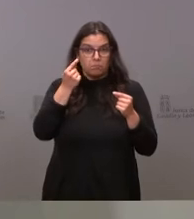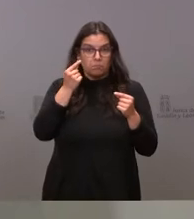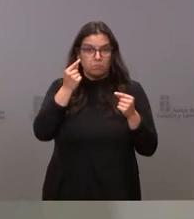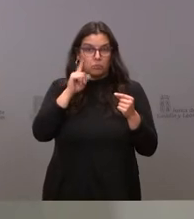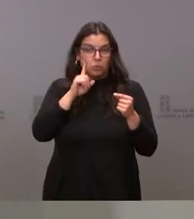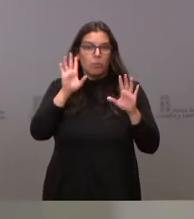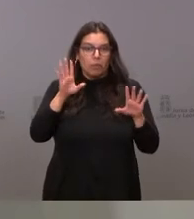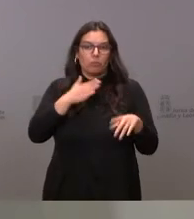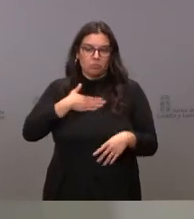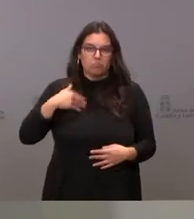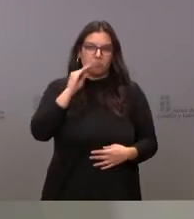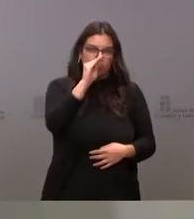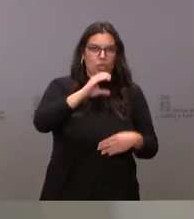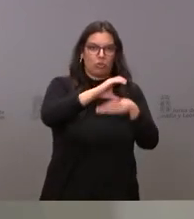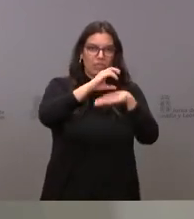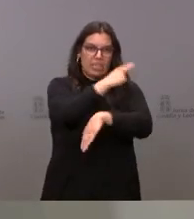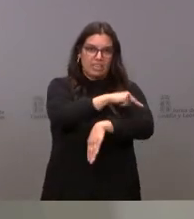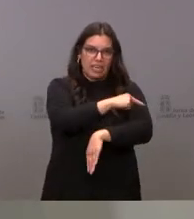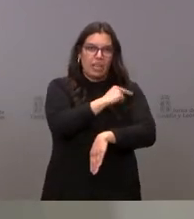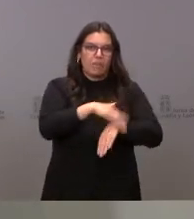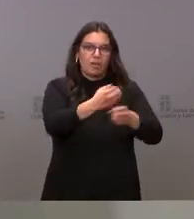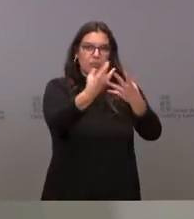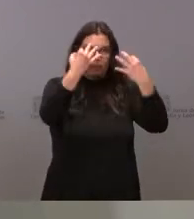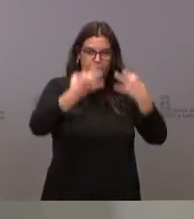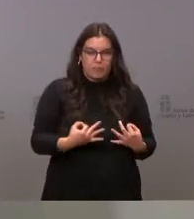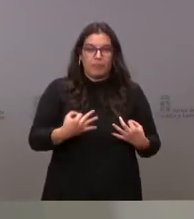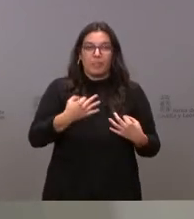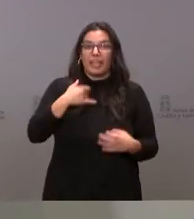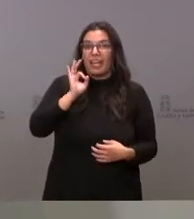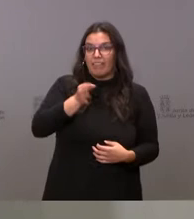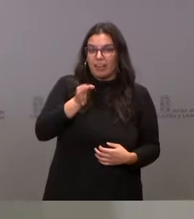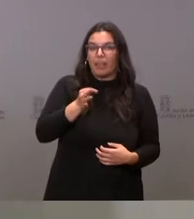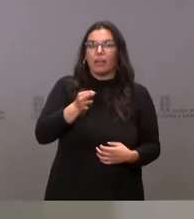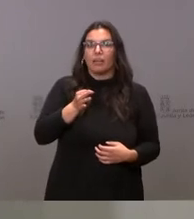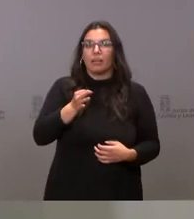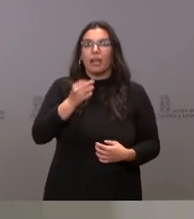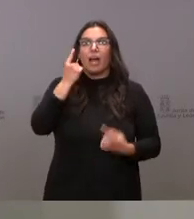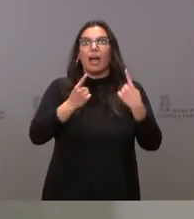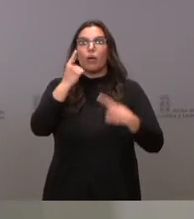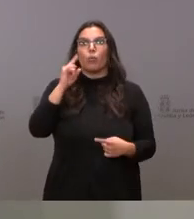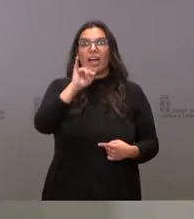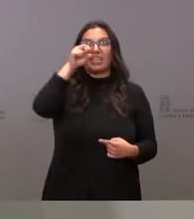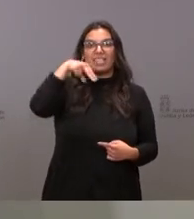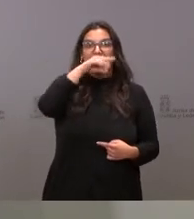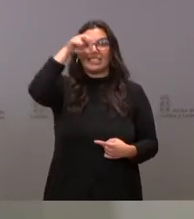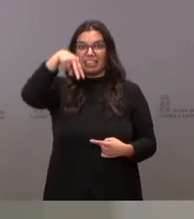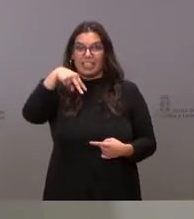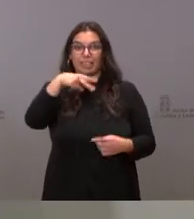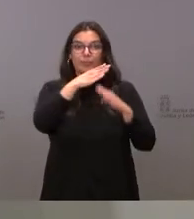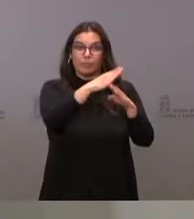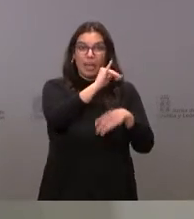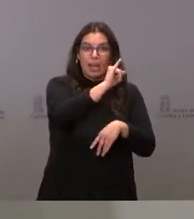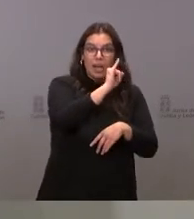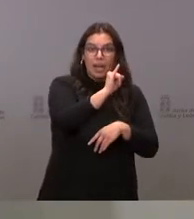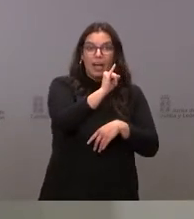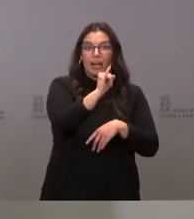pregunta concreta a la consejería a ver si nos ha ocurrido. Sí que es verdad que si quedan algunas vacunas de Janssen, las vacunas de Janssen ya no se van a utilizar, no se van a utilizar